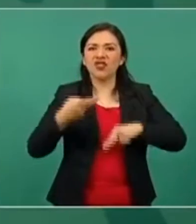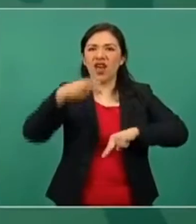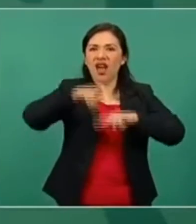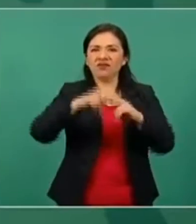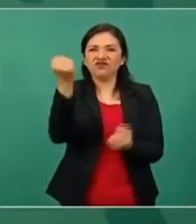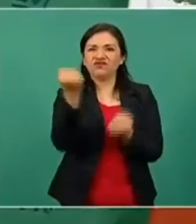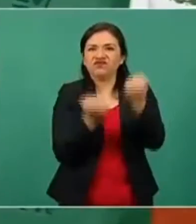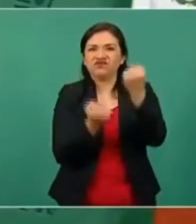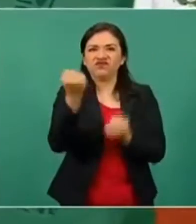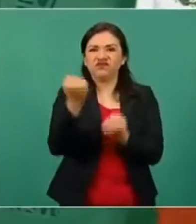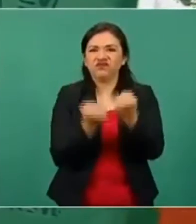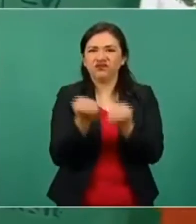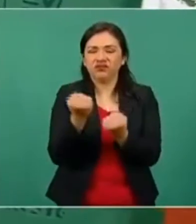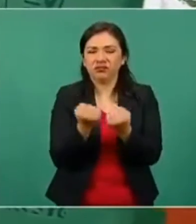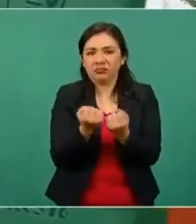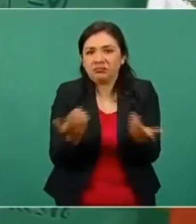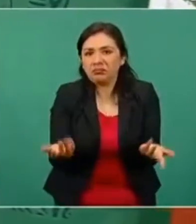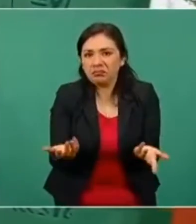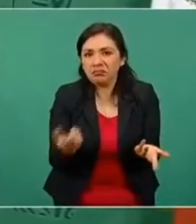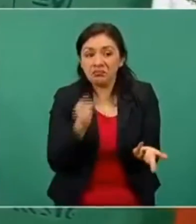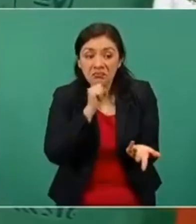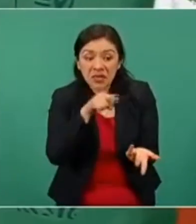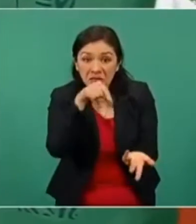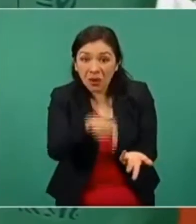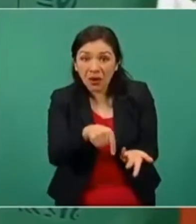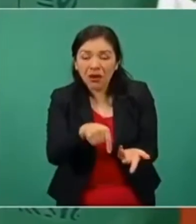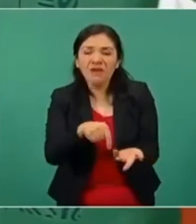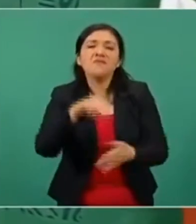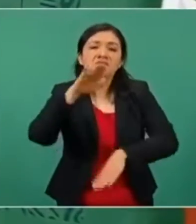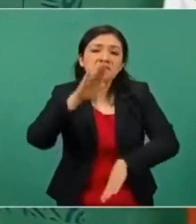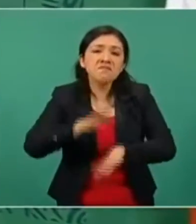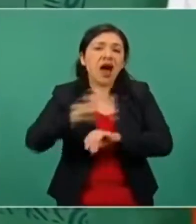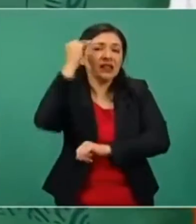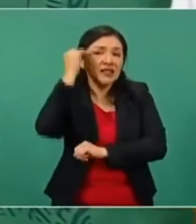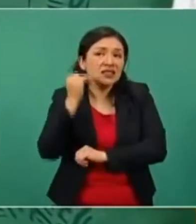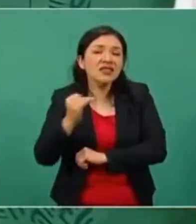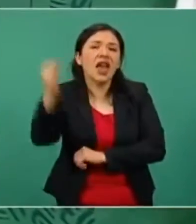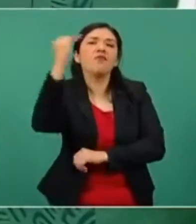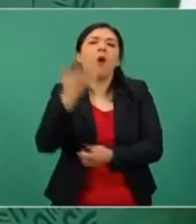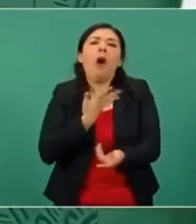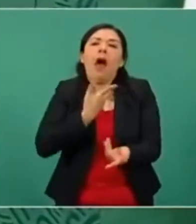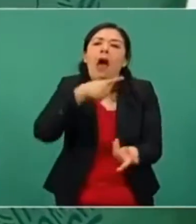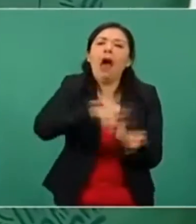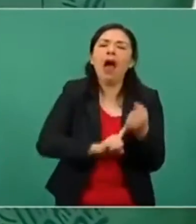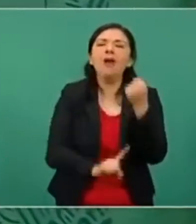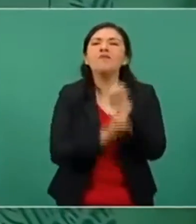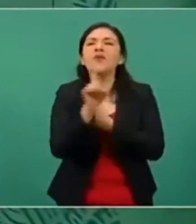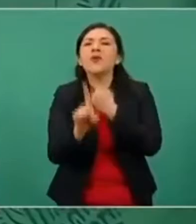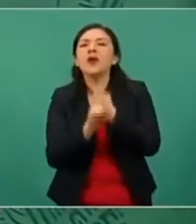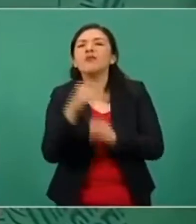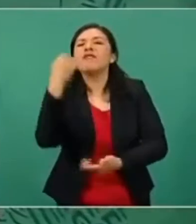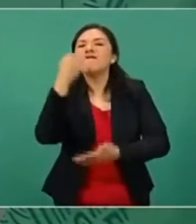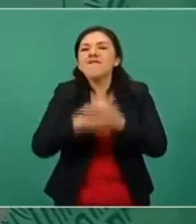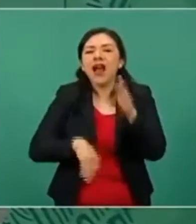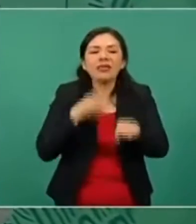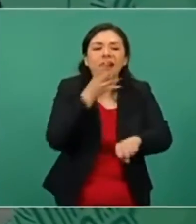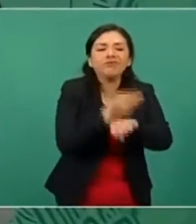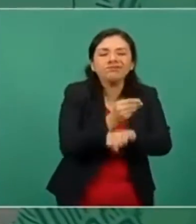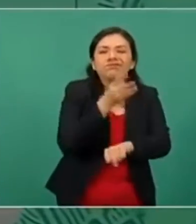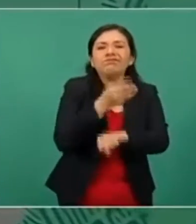todavía falta resolver problemas de